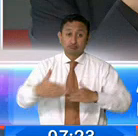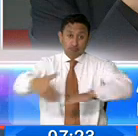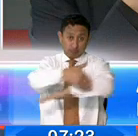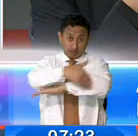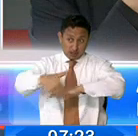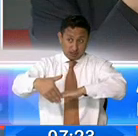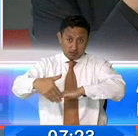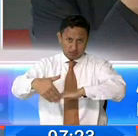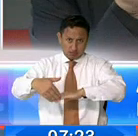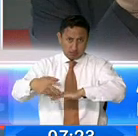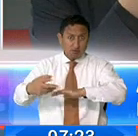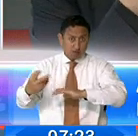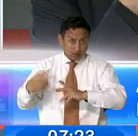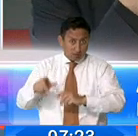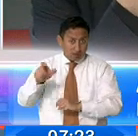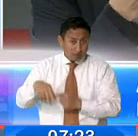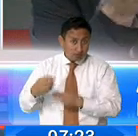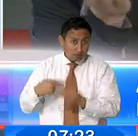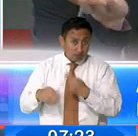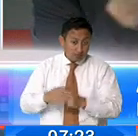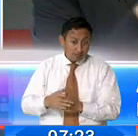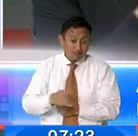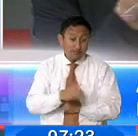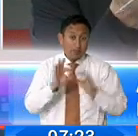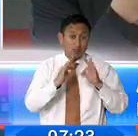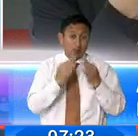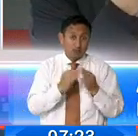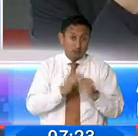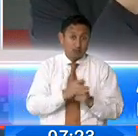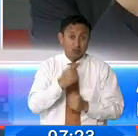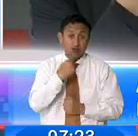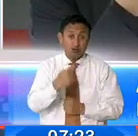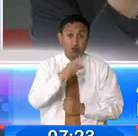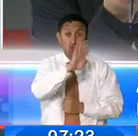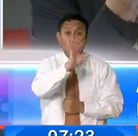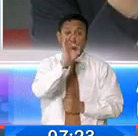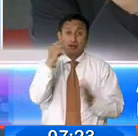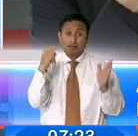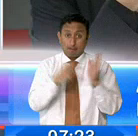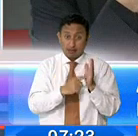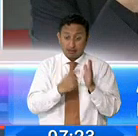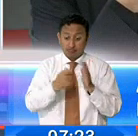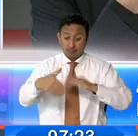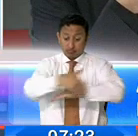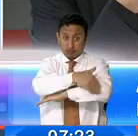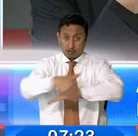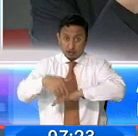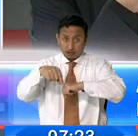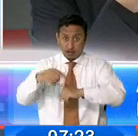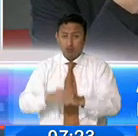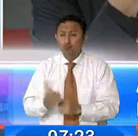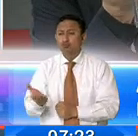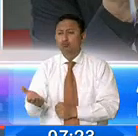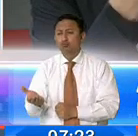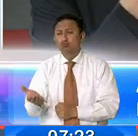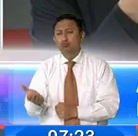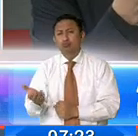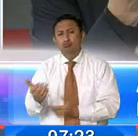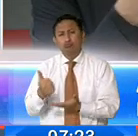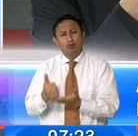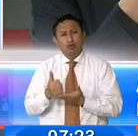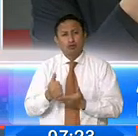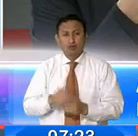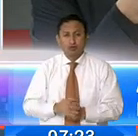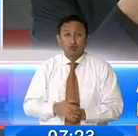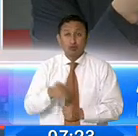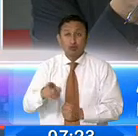viceministra. Muchas de estas familias, de estos 40 mil que estamos hablando, vengan a la calle una forma de vida. Ustedes deben tener